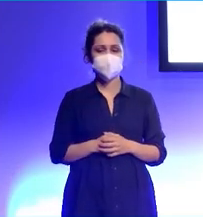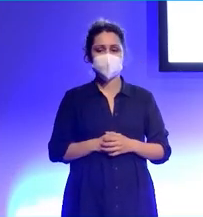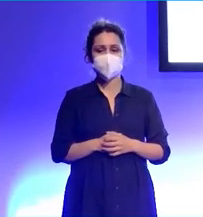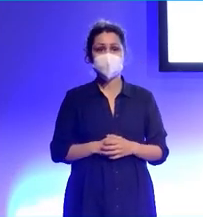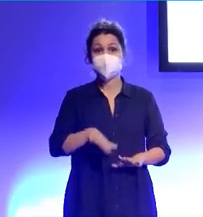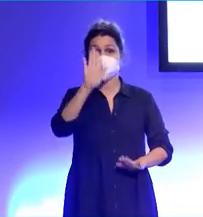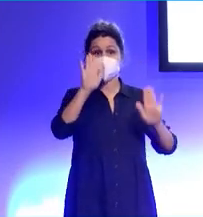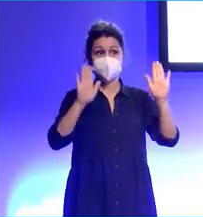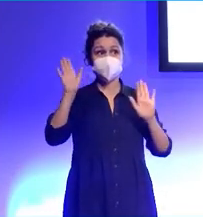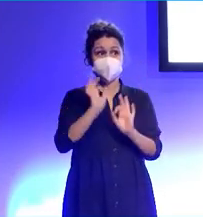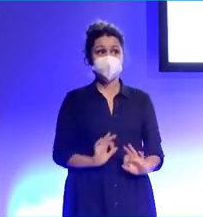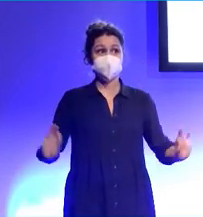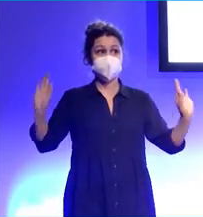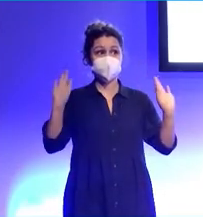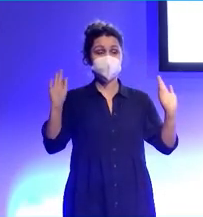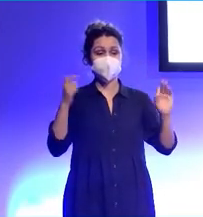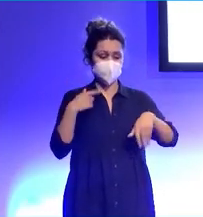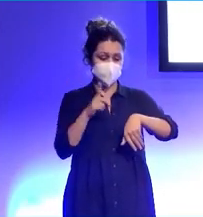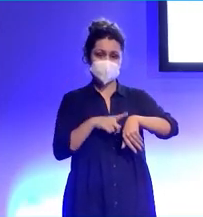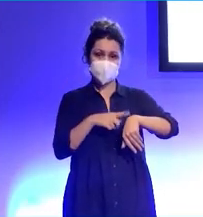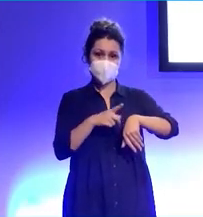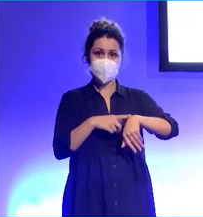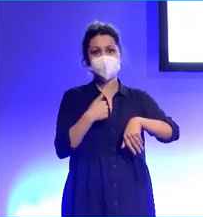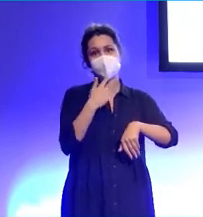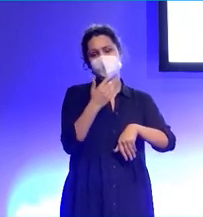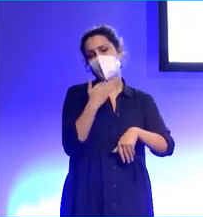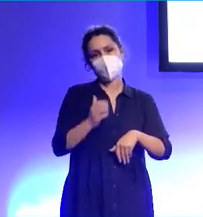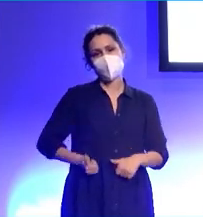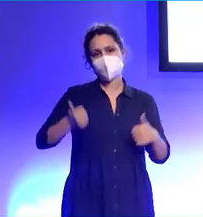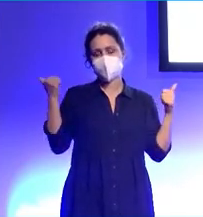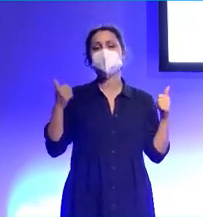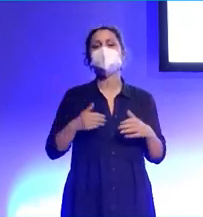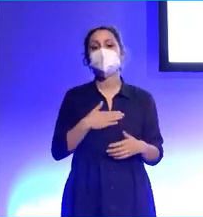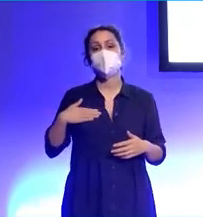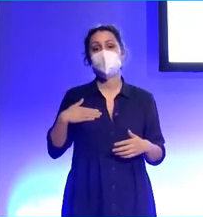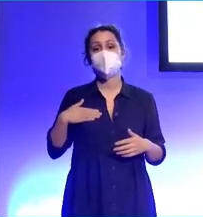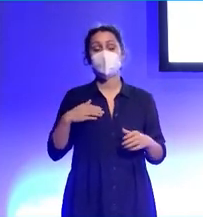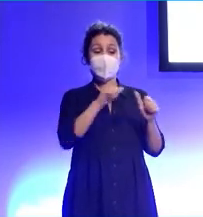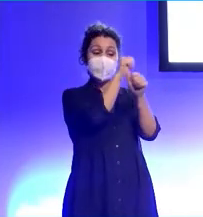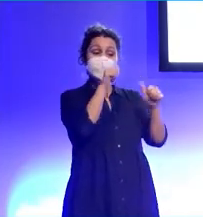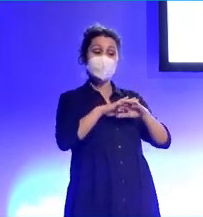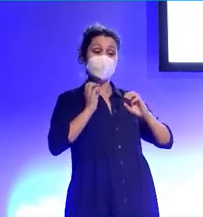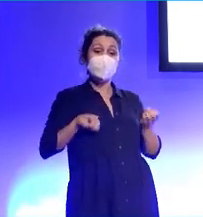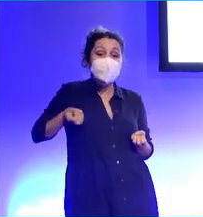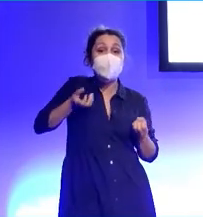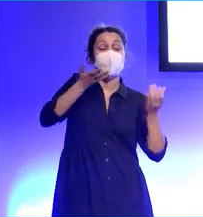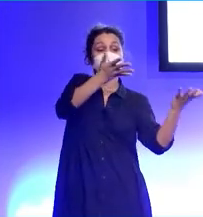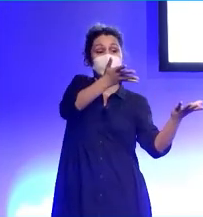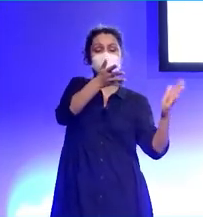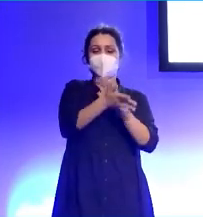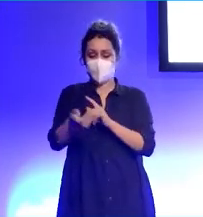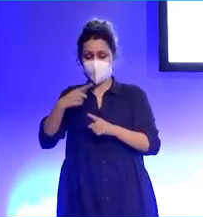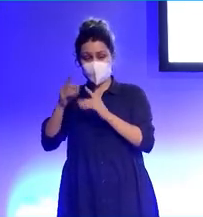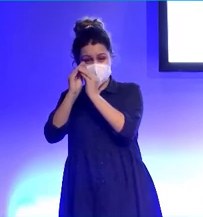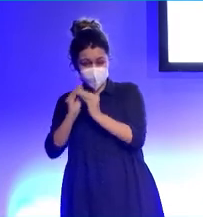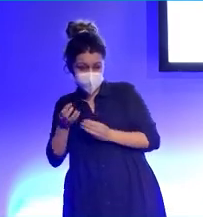Creo que nadie va a levantar la mano. Me quedará un poquito de tiempo, así que solo voy a decir una cosa más. La forma de comunicar que tienes un producto, que estás haciendo algo